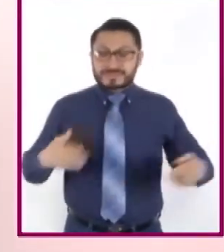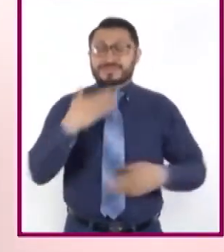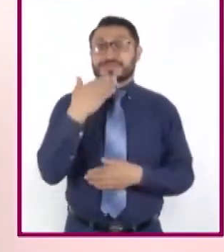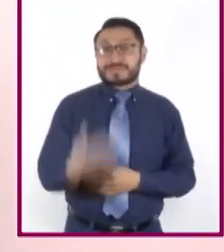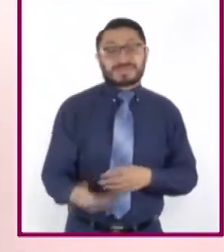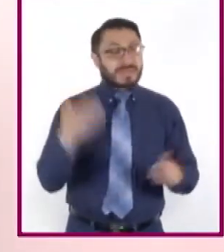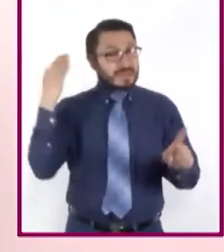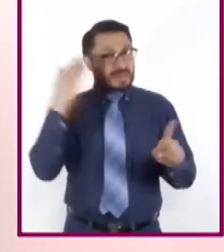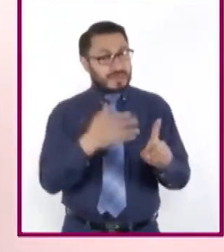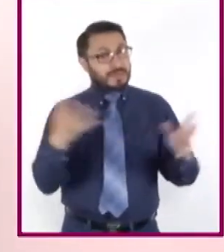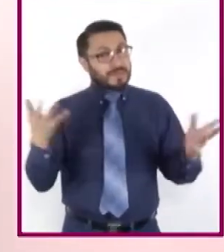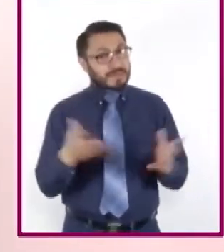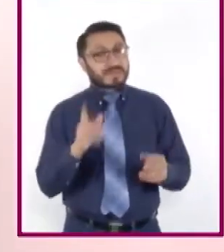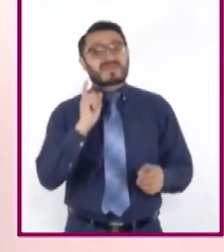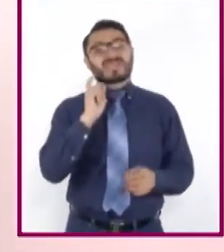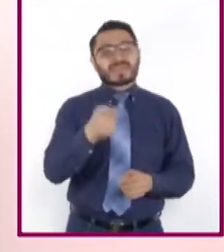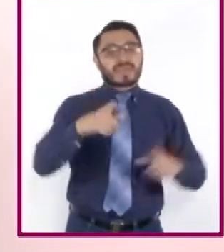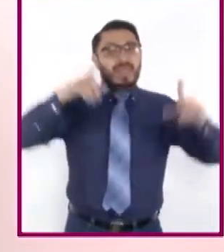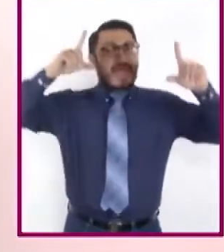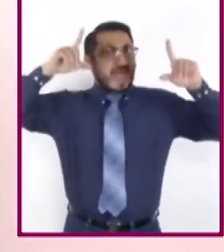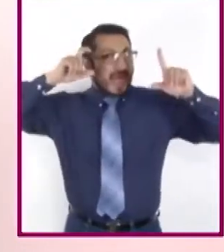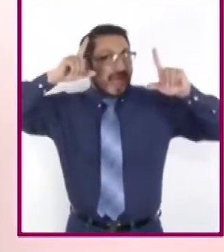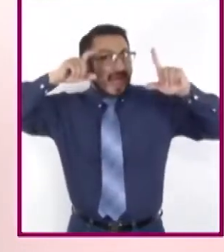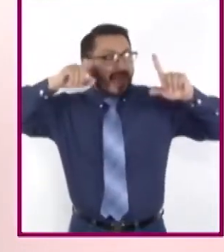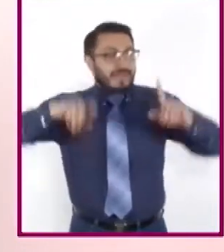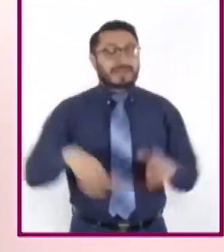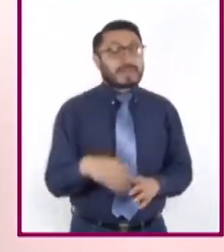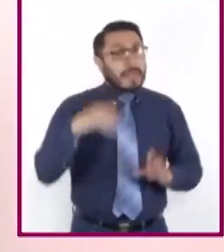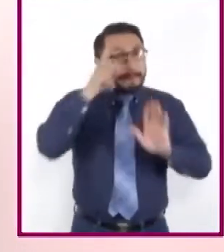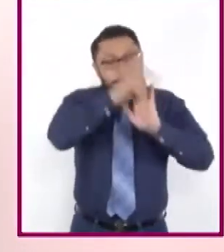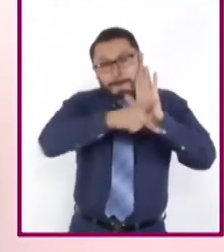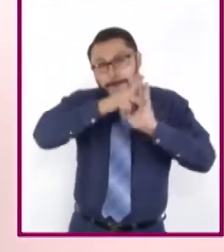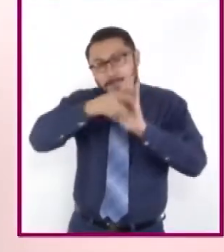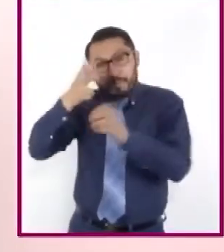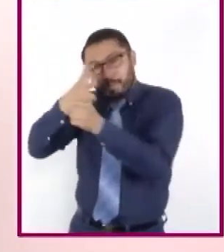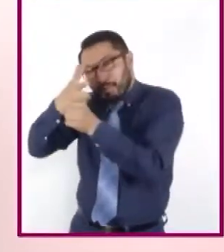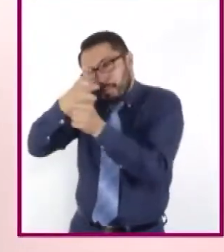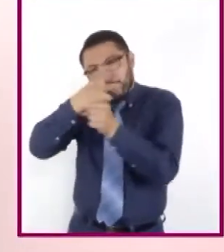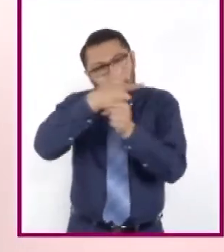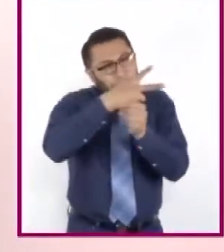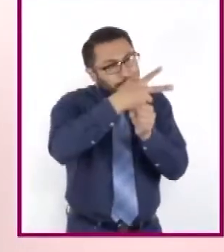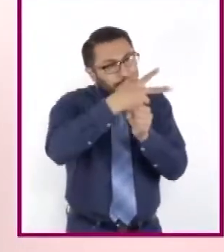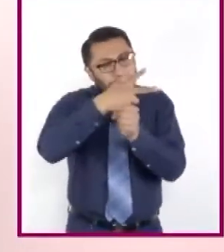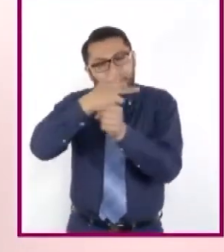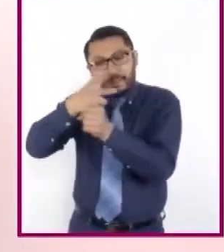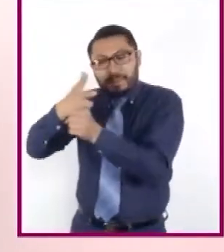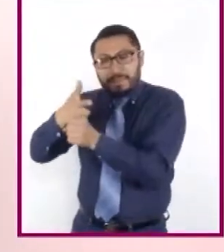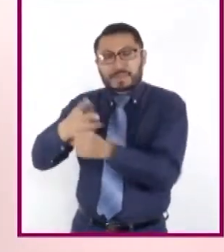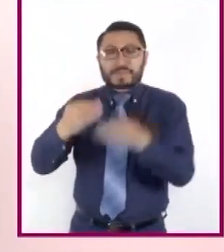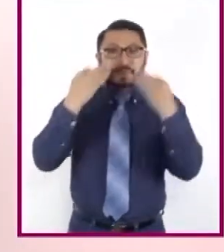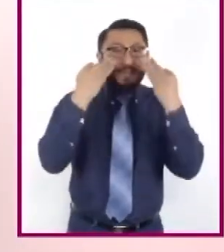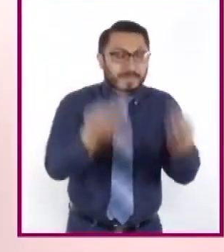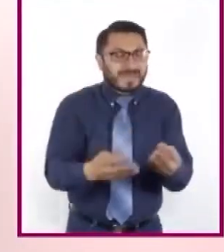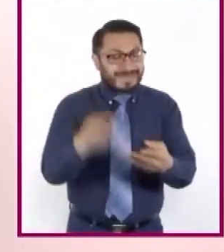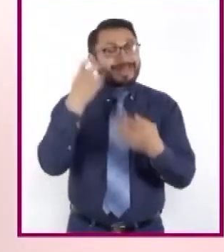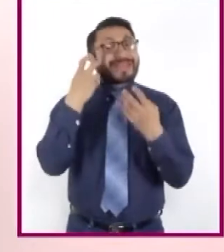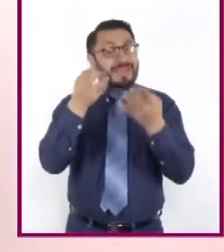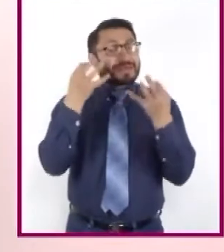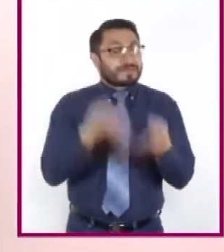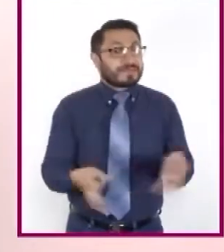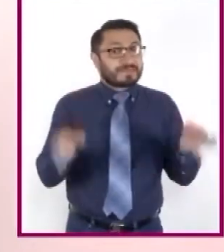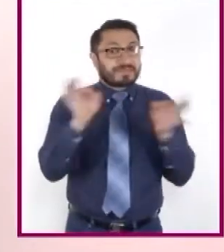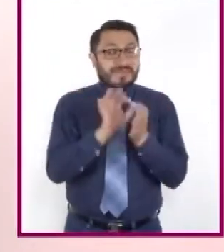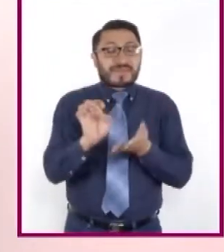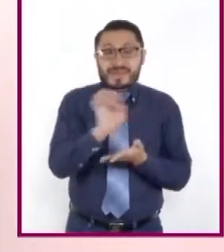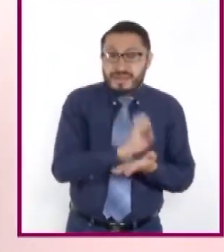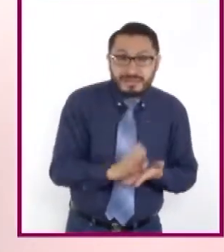elementos es la fotografía y el video para evidenciar toda esa carga emocional de cada escena, para que podamos apreciar